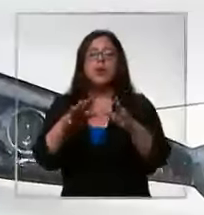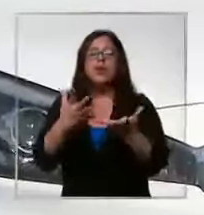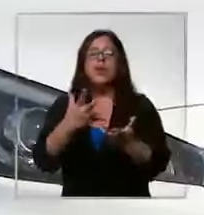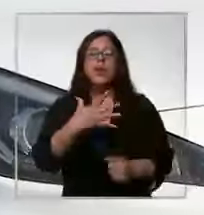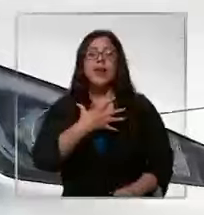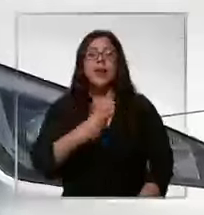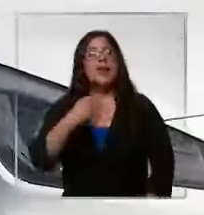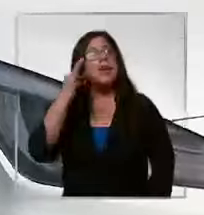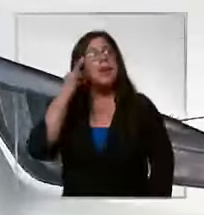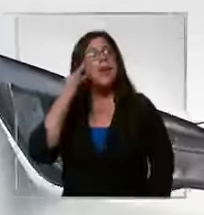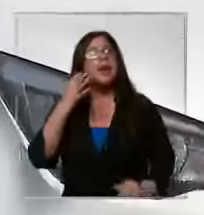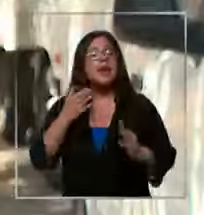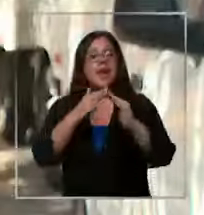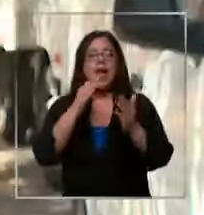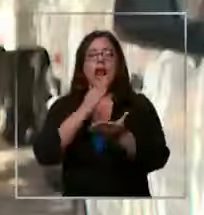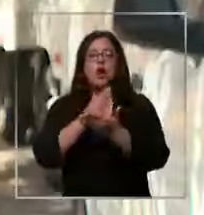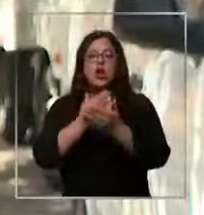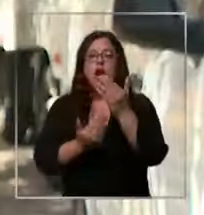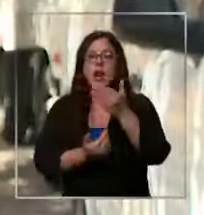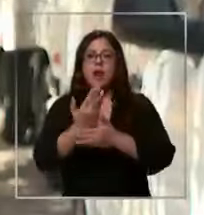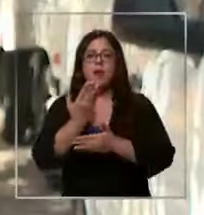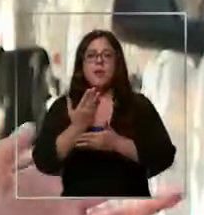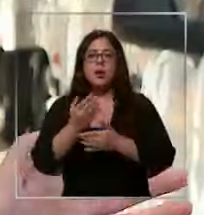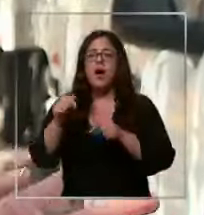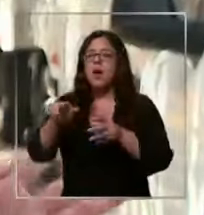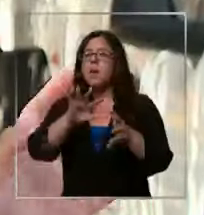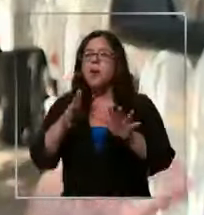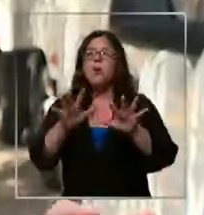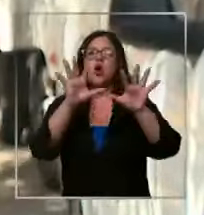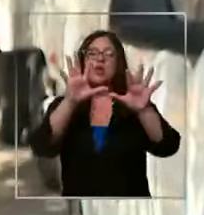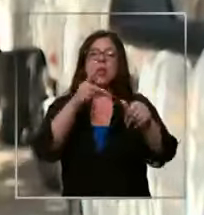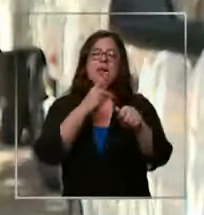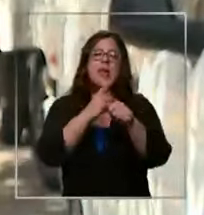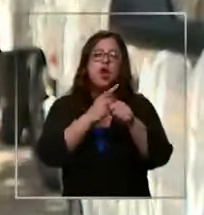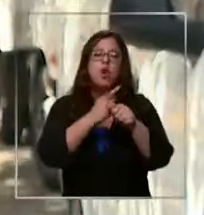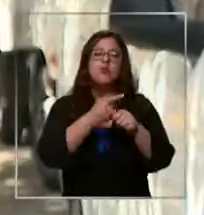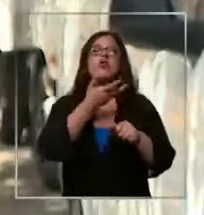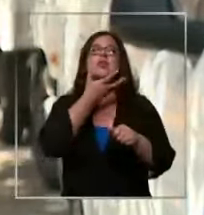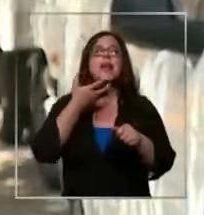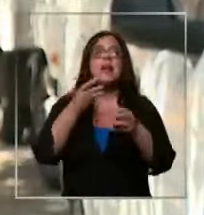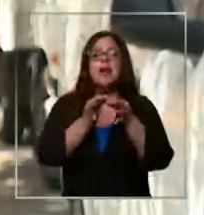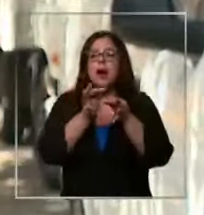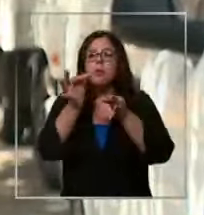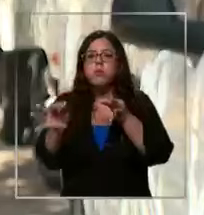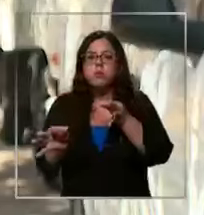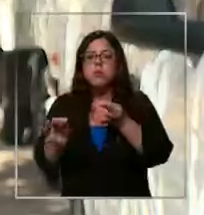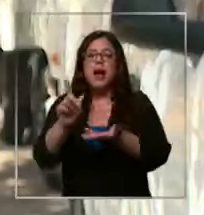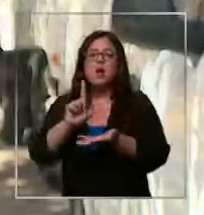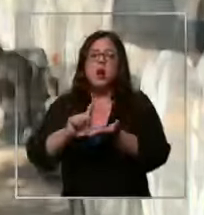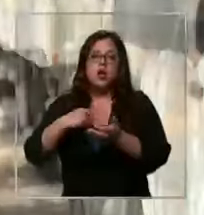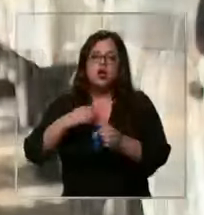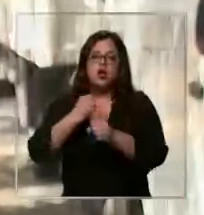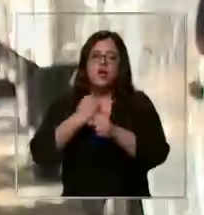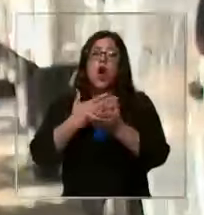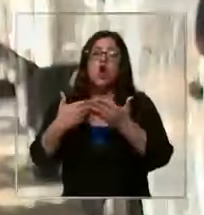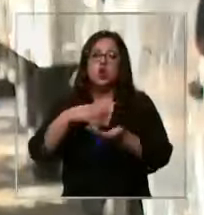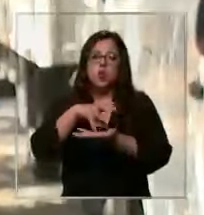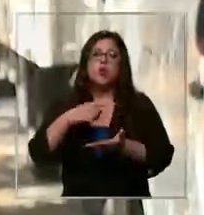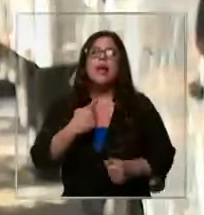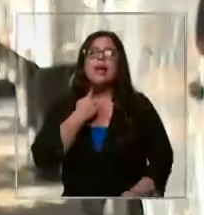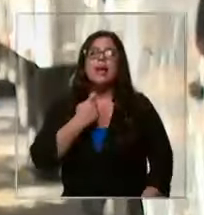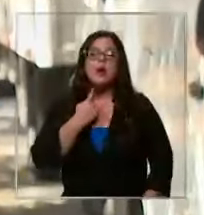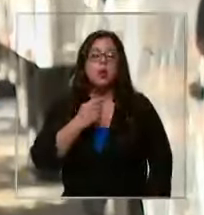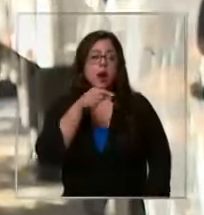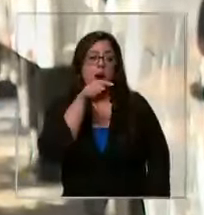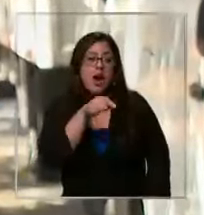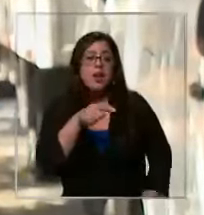colegio en plena hora punta. Más o menos el promedio son 10 kilómetros desde Renca hacia el sector en el que trabajo, que es Quilicura. Alrededor el